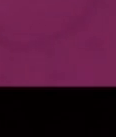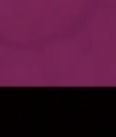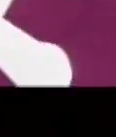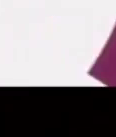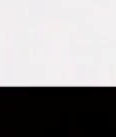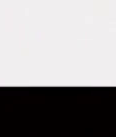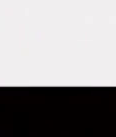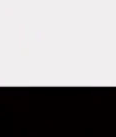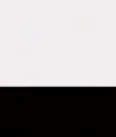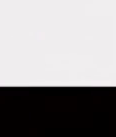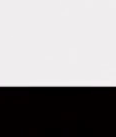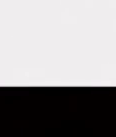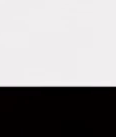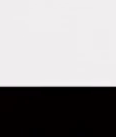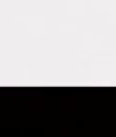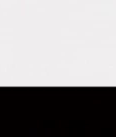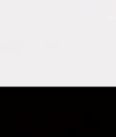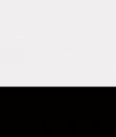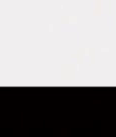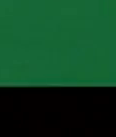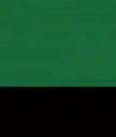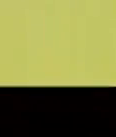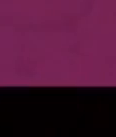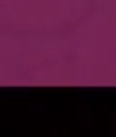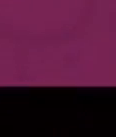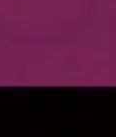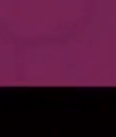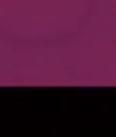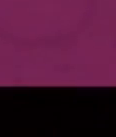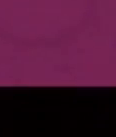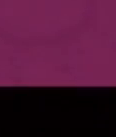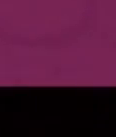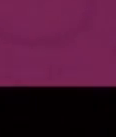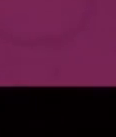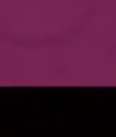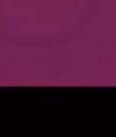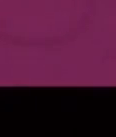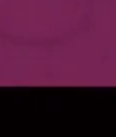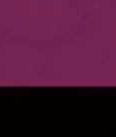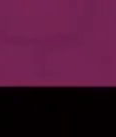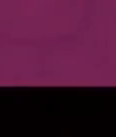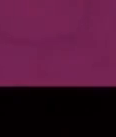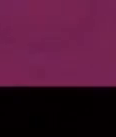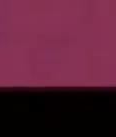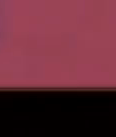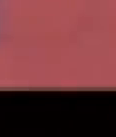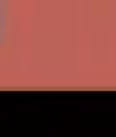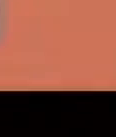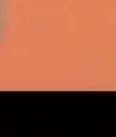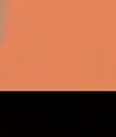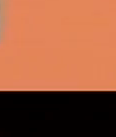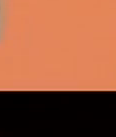alcohol o hipoclorito de sodio al 0,1%. Y, por supuesto, quedarte en casa.